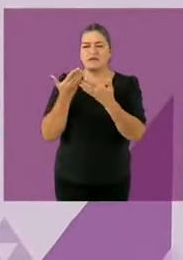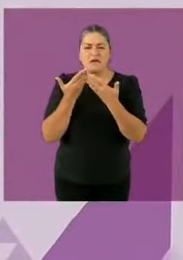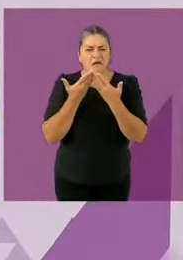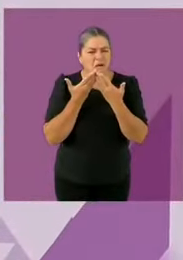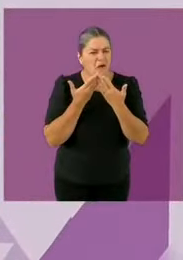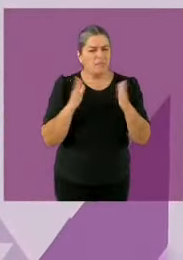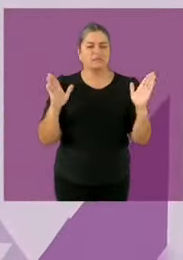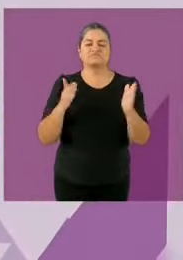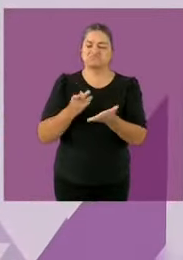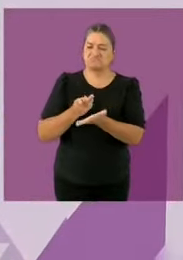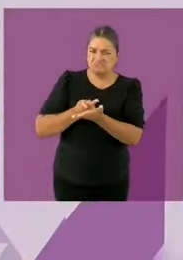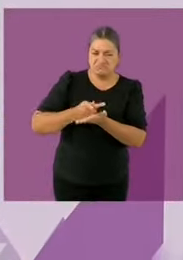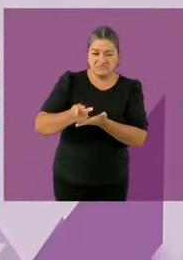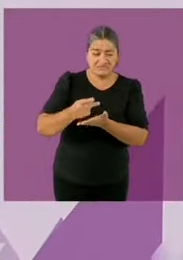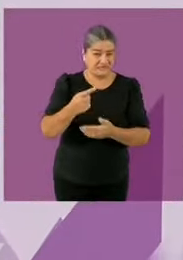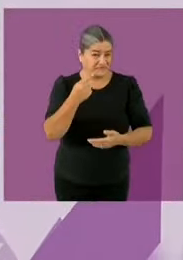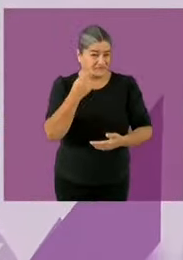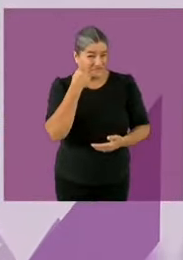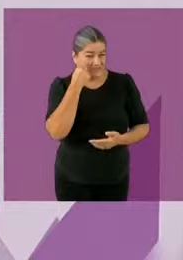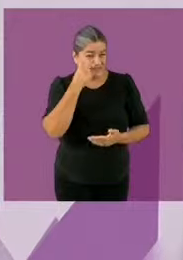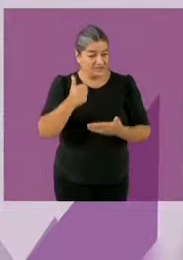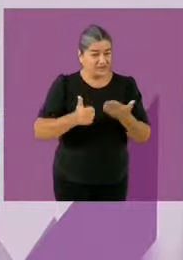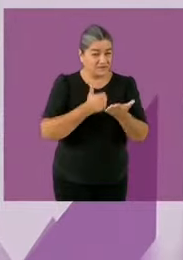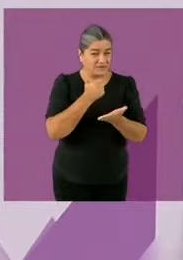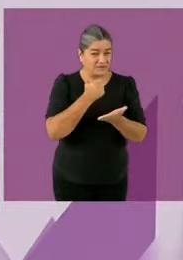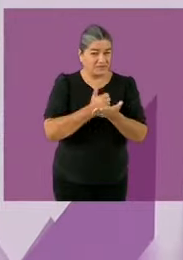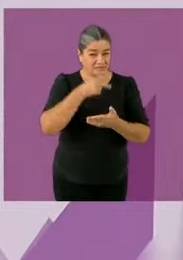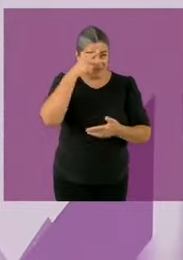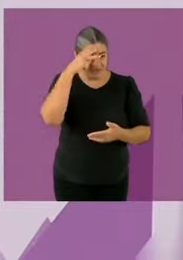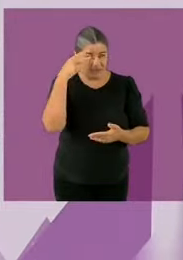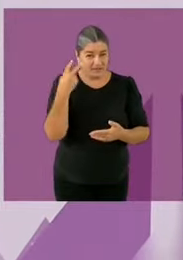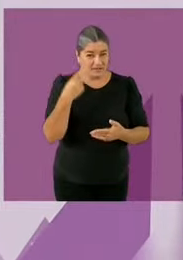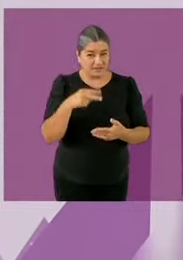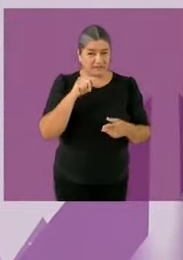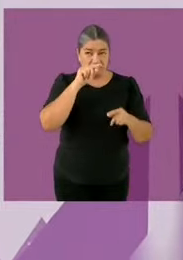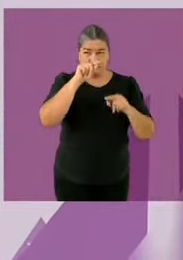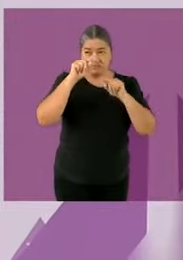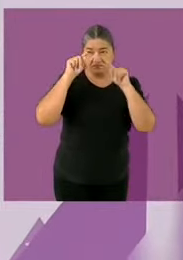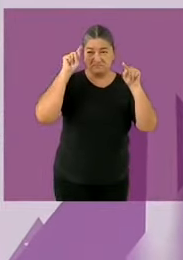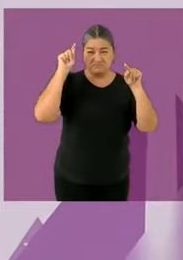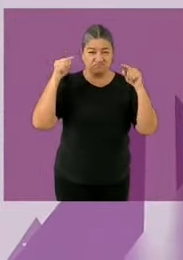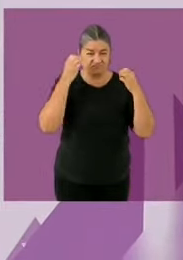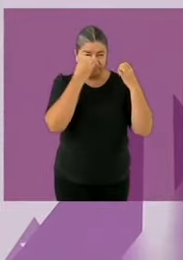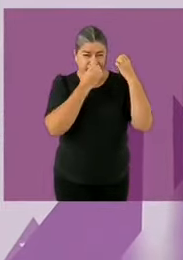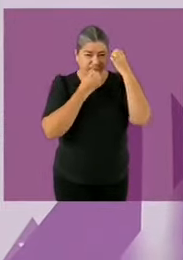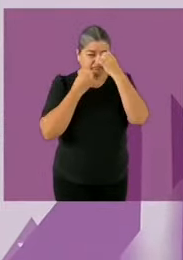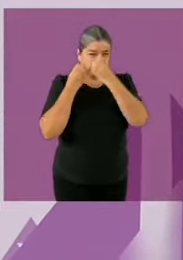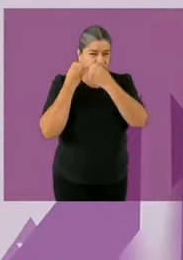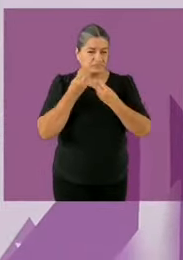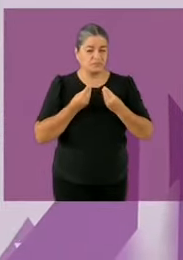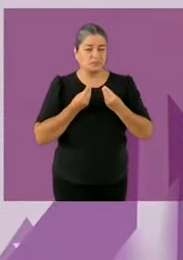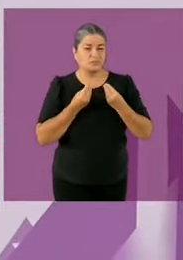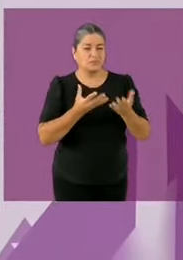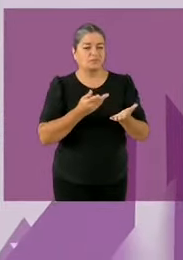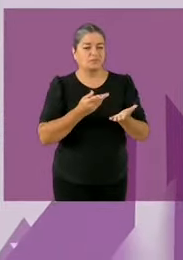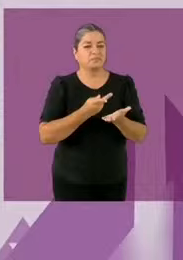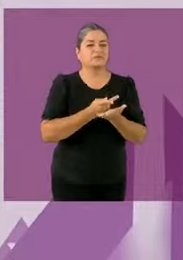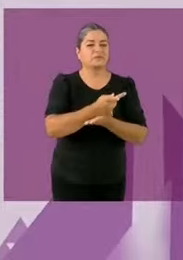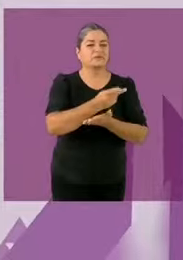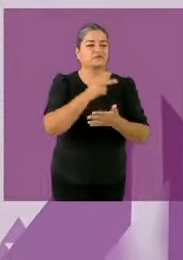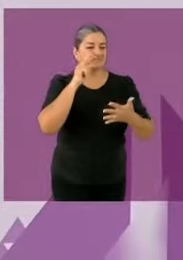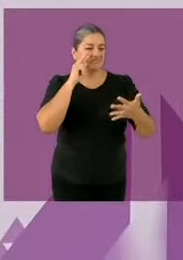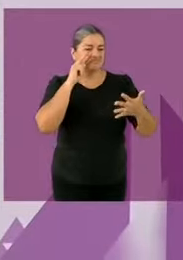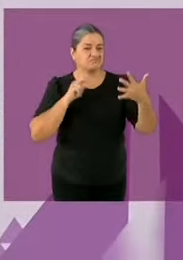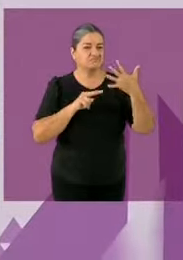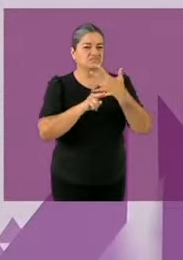fuimos la entidad federativa con la mejor evaluación de acciones de transparencia durante el COVID-19 y ¿saben por quién? Por